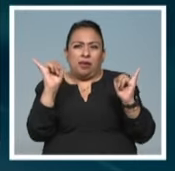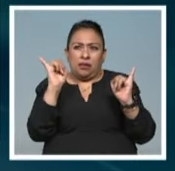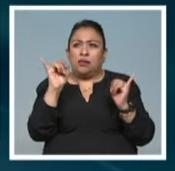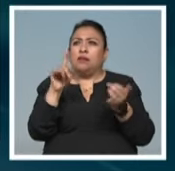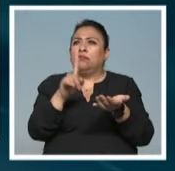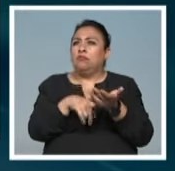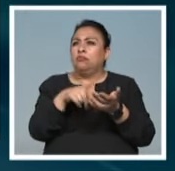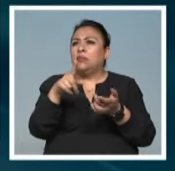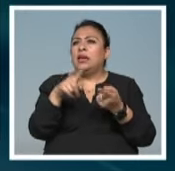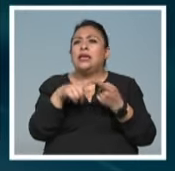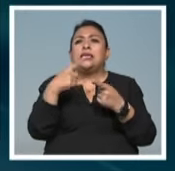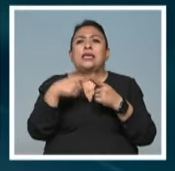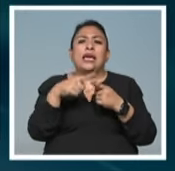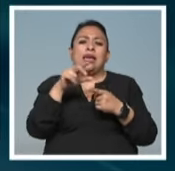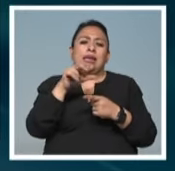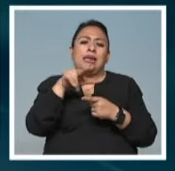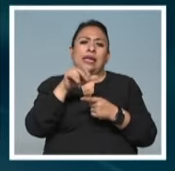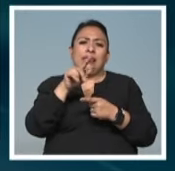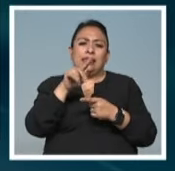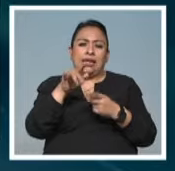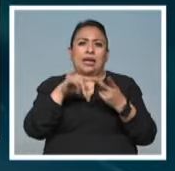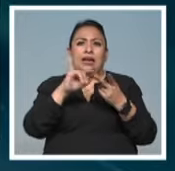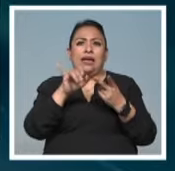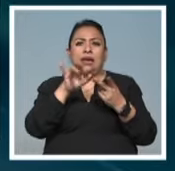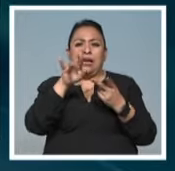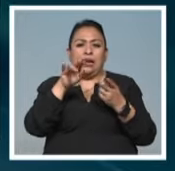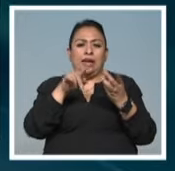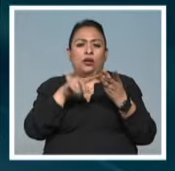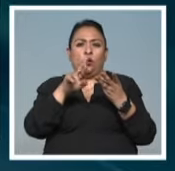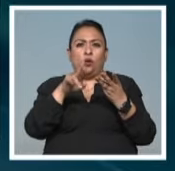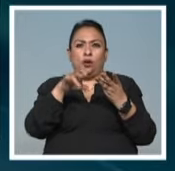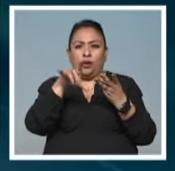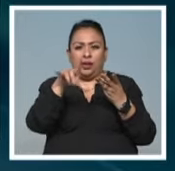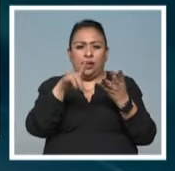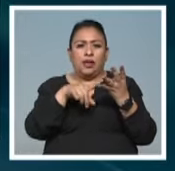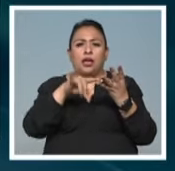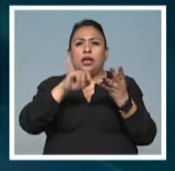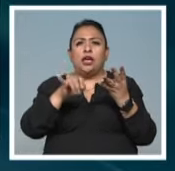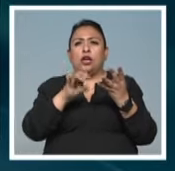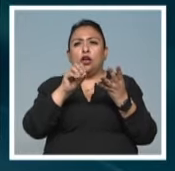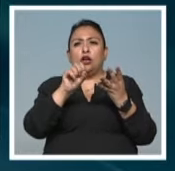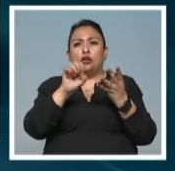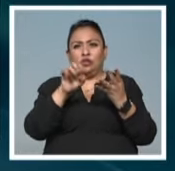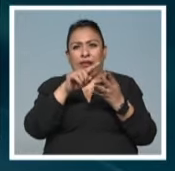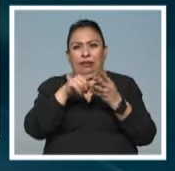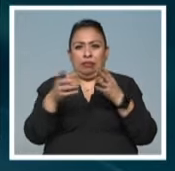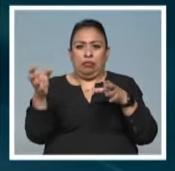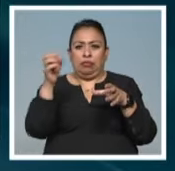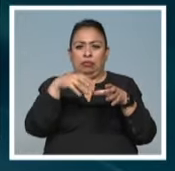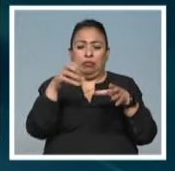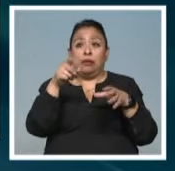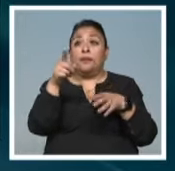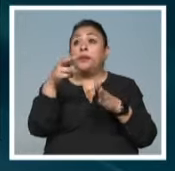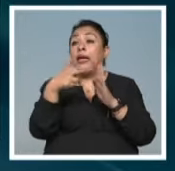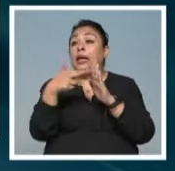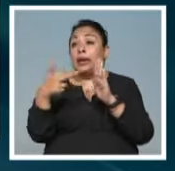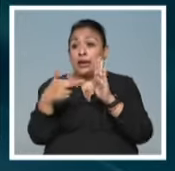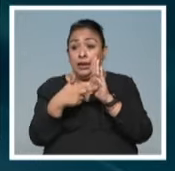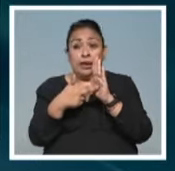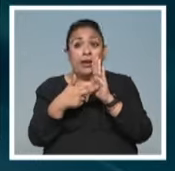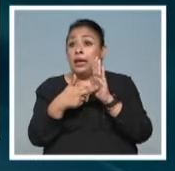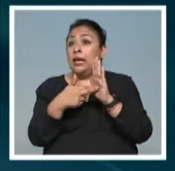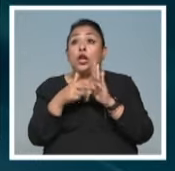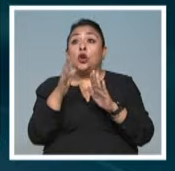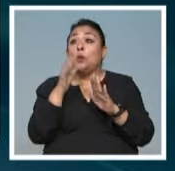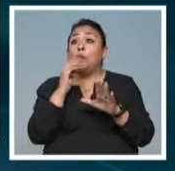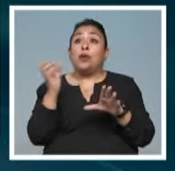que encontramos a Natalia Barajas, Jairo Guerrero, Raquel Olmos y José de Jesús. Una de las reglas era que no iban a